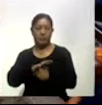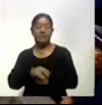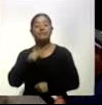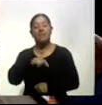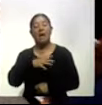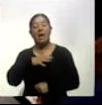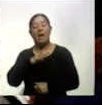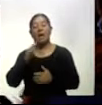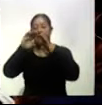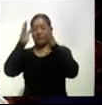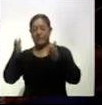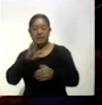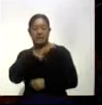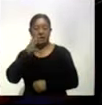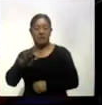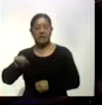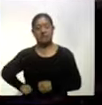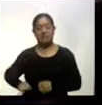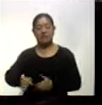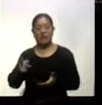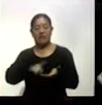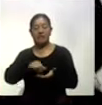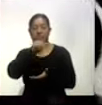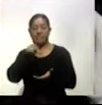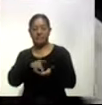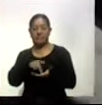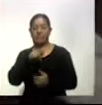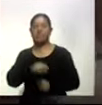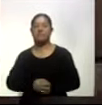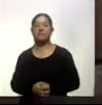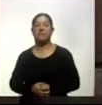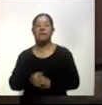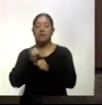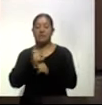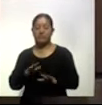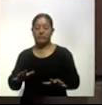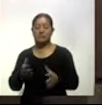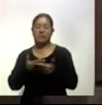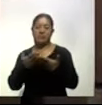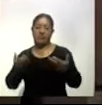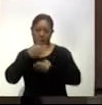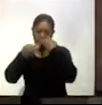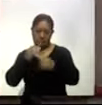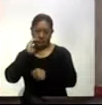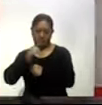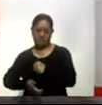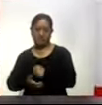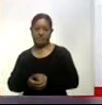General de la Secretaría de Salud, ubicado en el municipio de Apisaco. Con información de la redacción, ahora noticias.